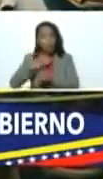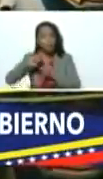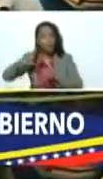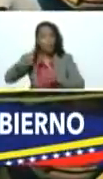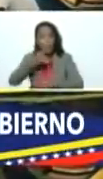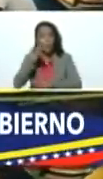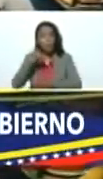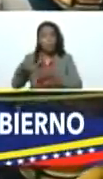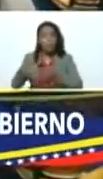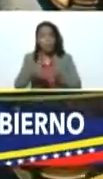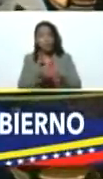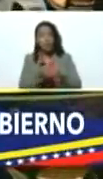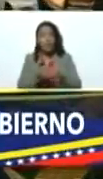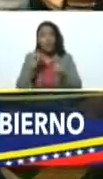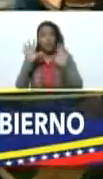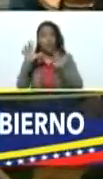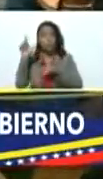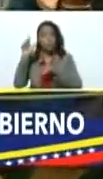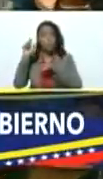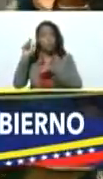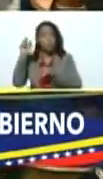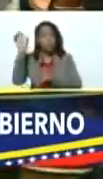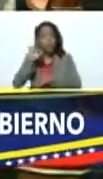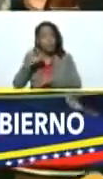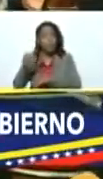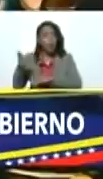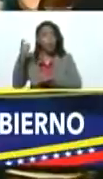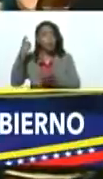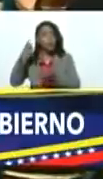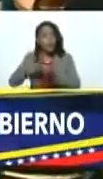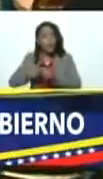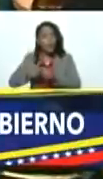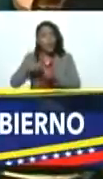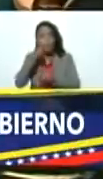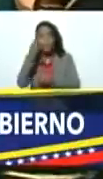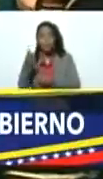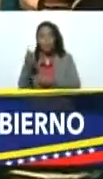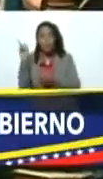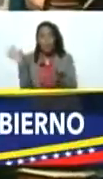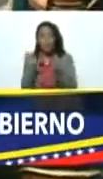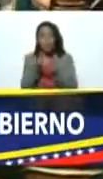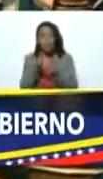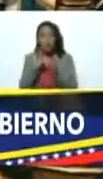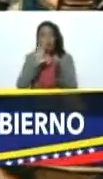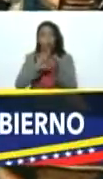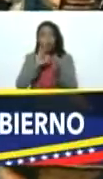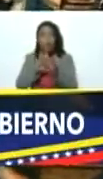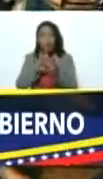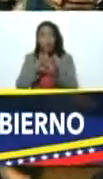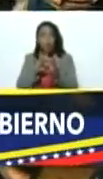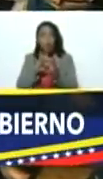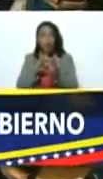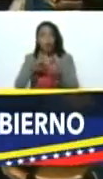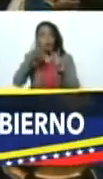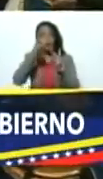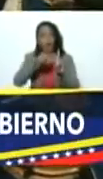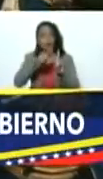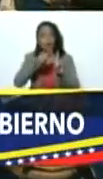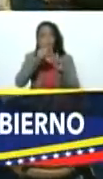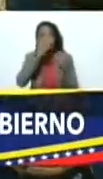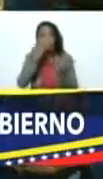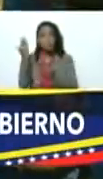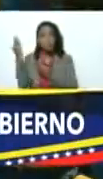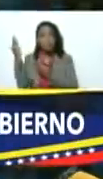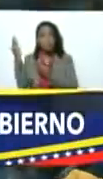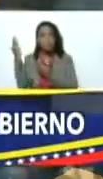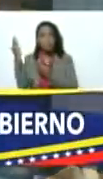en vialidad diez por ciento en gas y diez por ciento en desechos sólidos con este resumen transmitimos y devolvemos el contacto al estudio